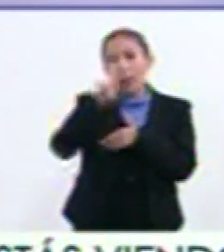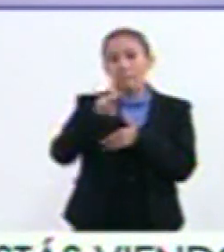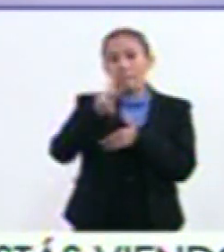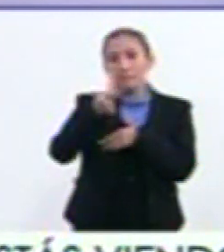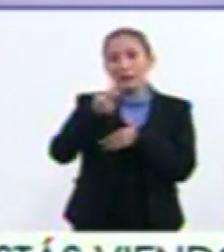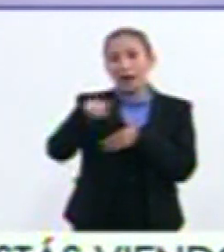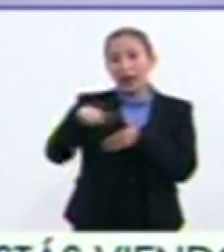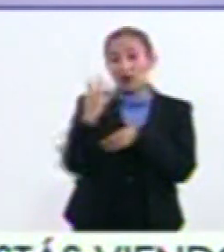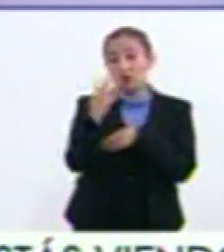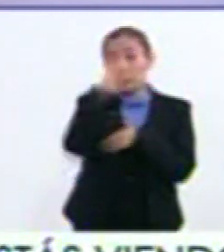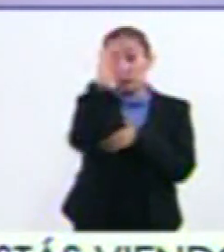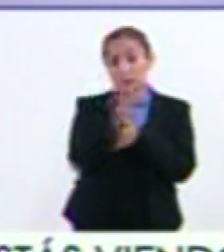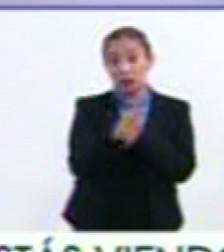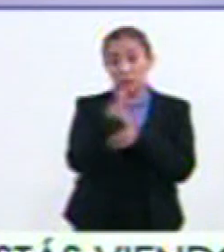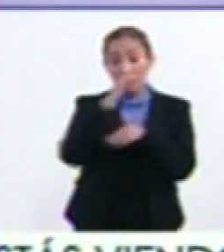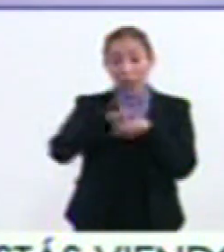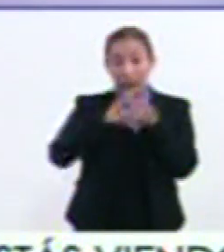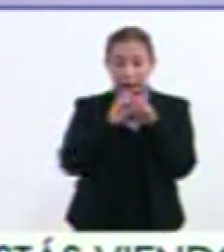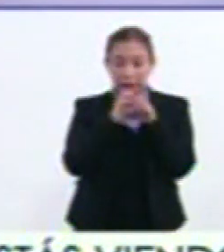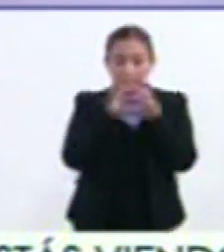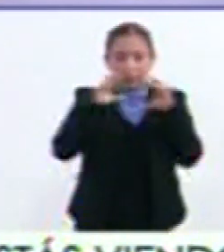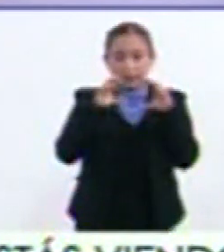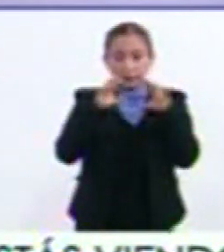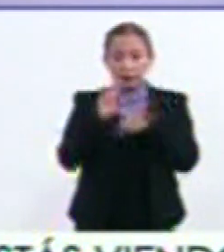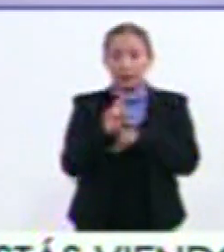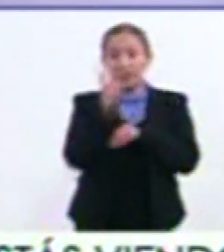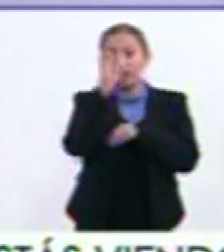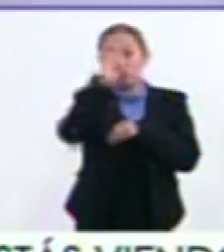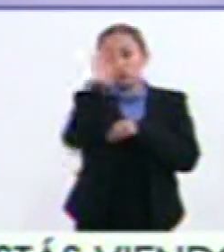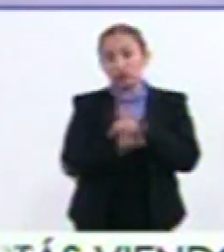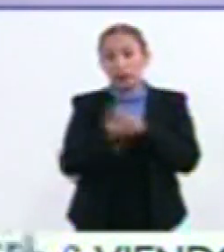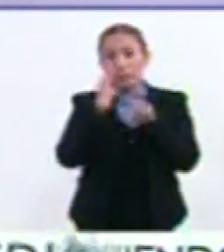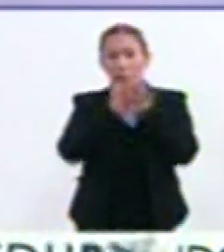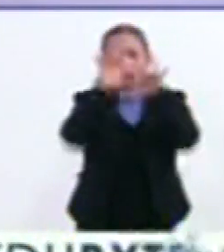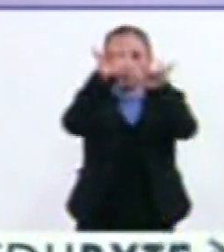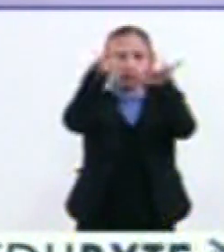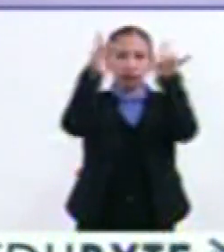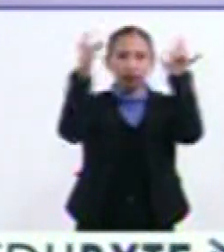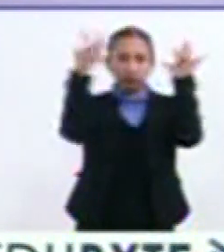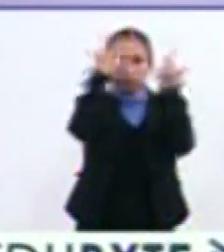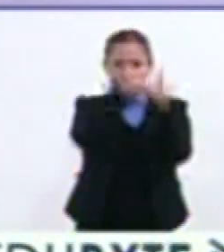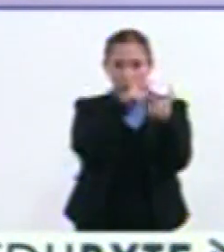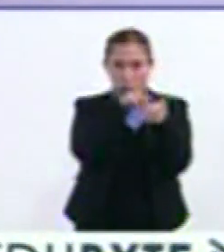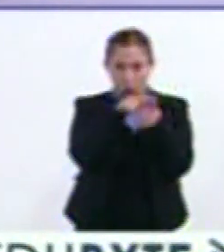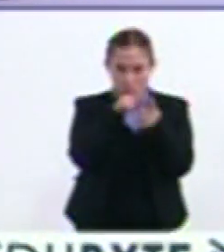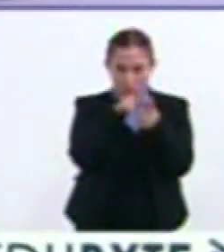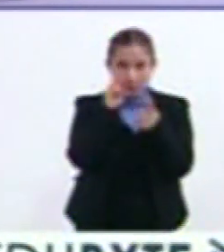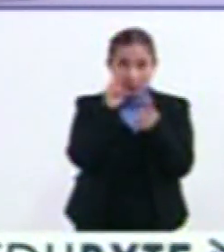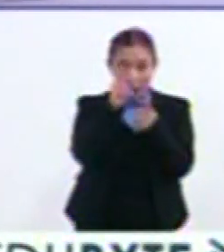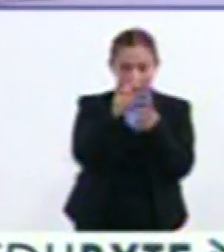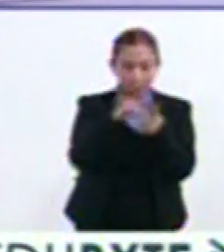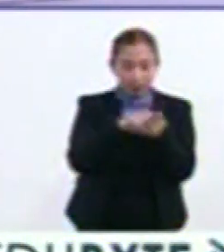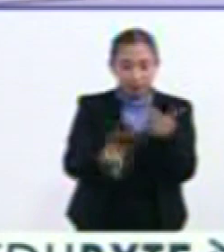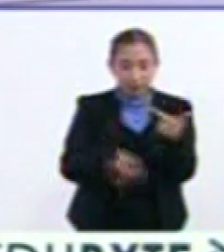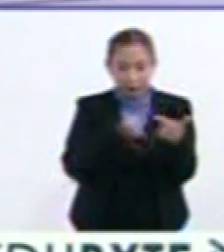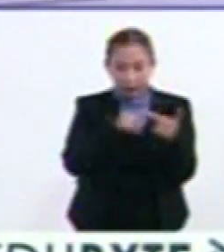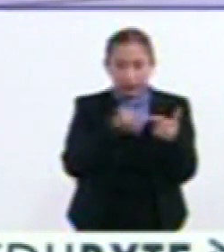14% más grande, 33% más brillosa Bueno, ese es uno de los fenómenos Luego,